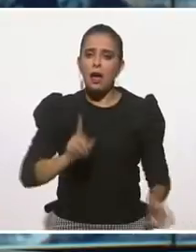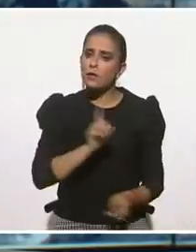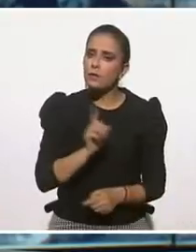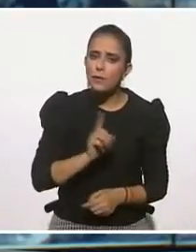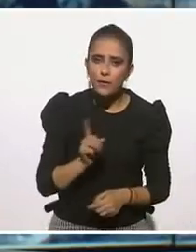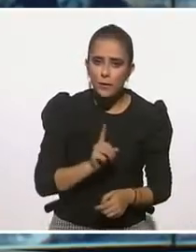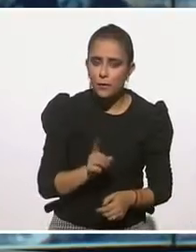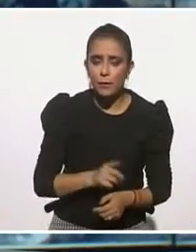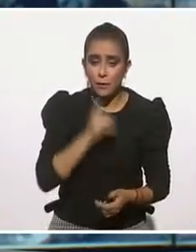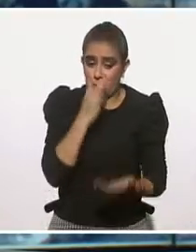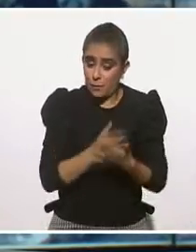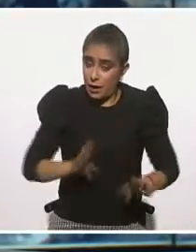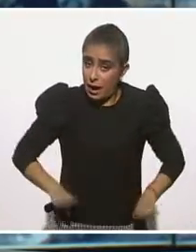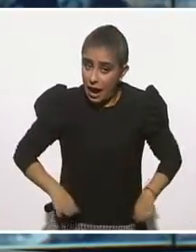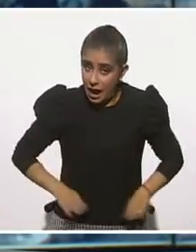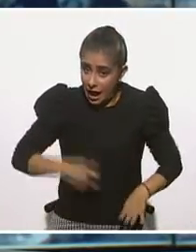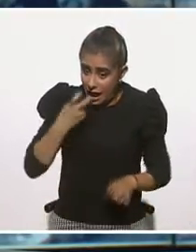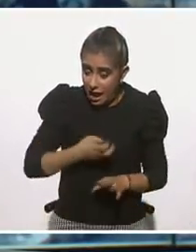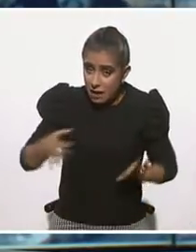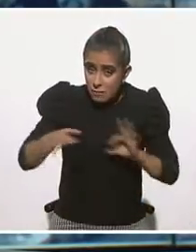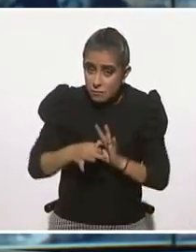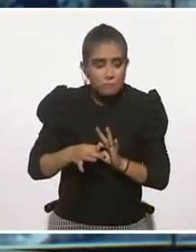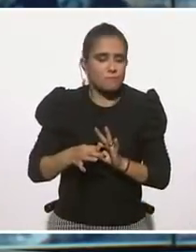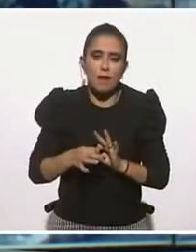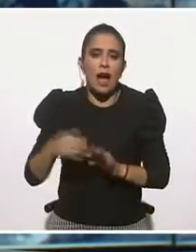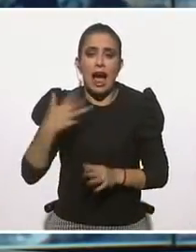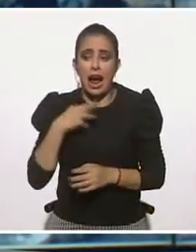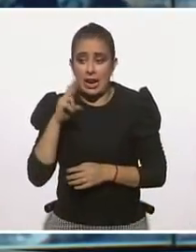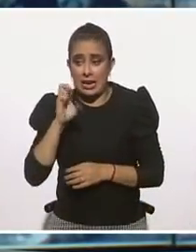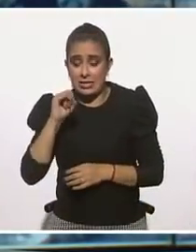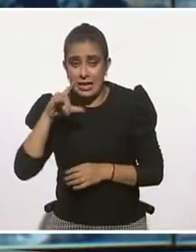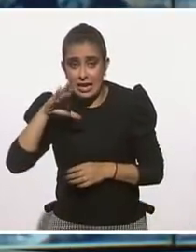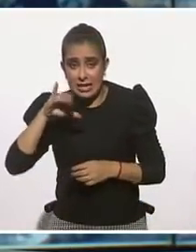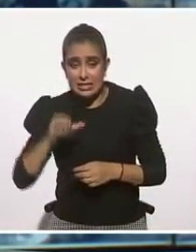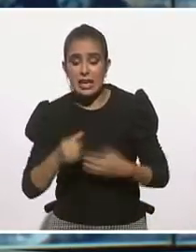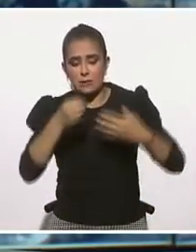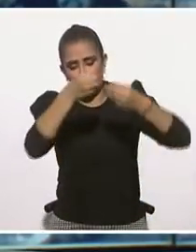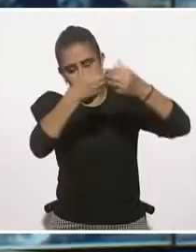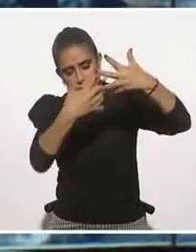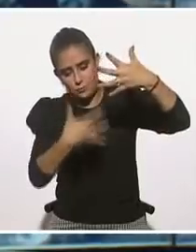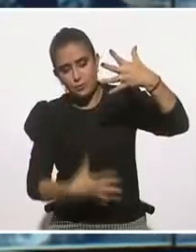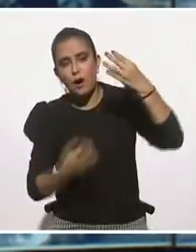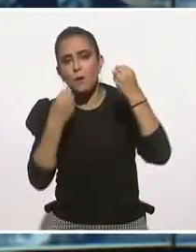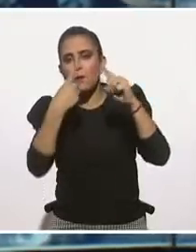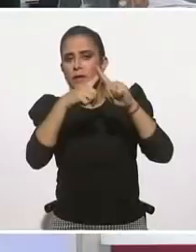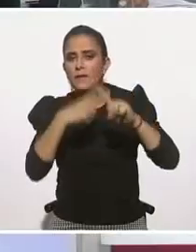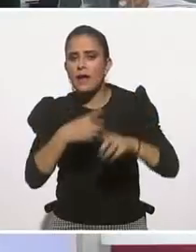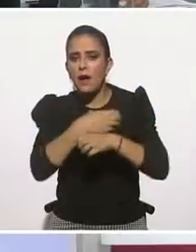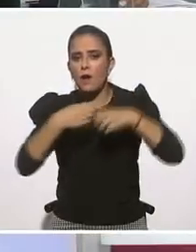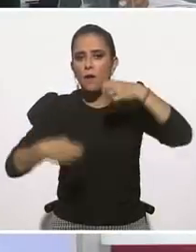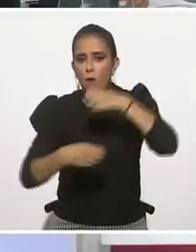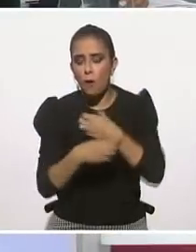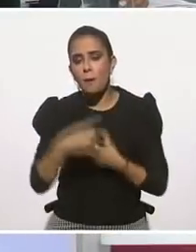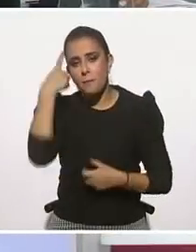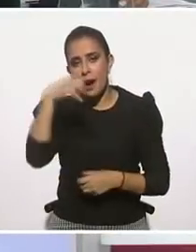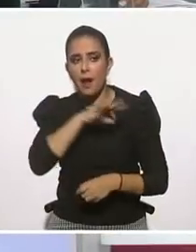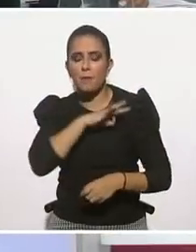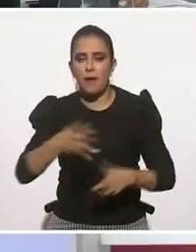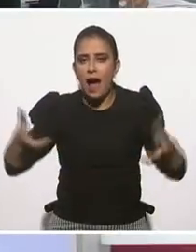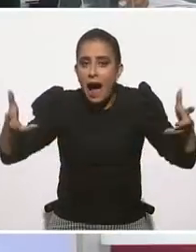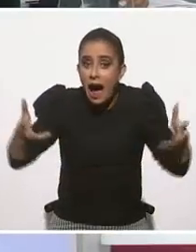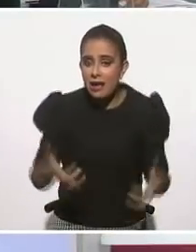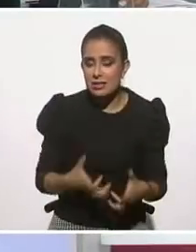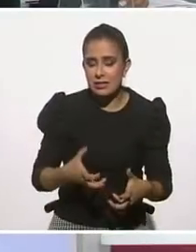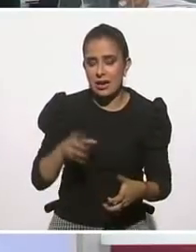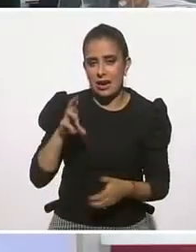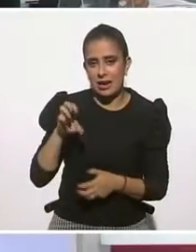parte única del carácter humano, hay muchos elementos del carácter humano que favorecen la resiliencia. O sea, es mejor ver como que tu carácter te